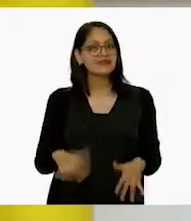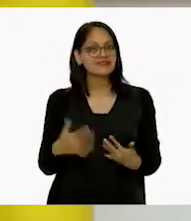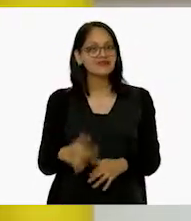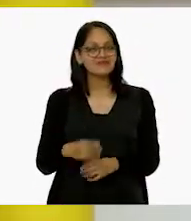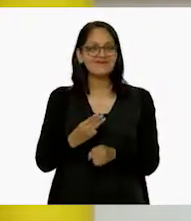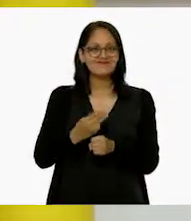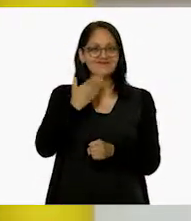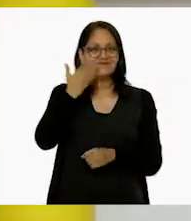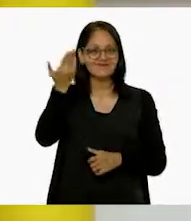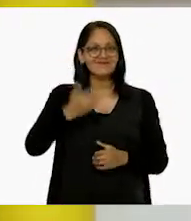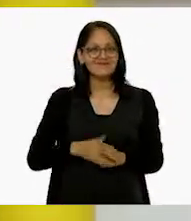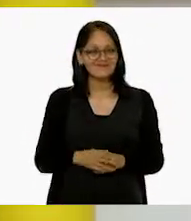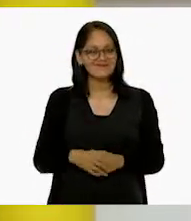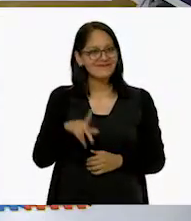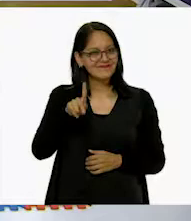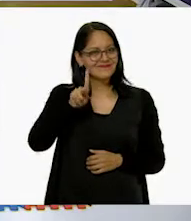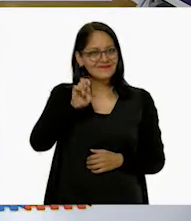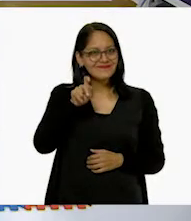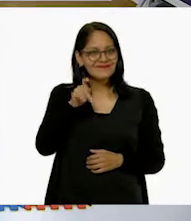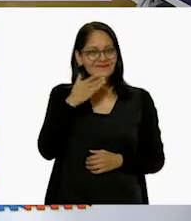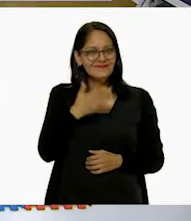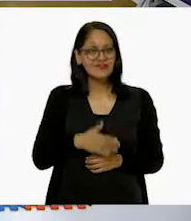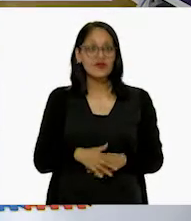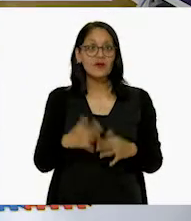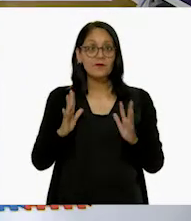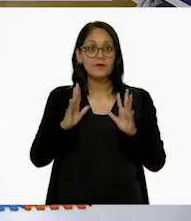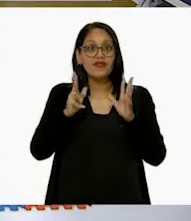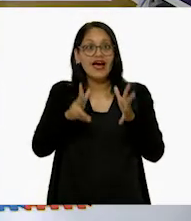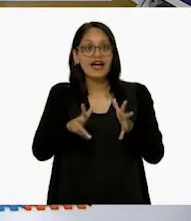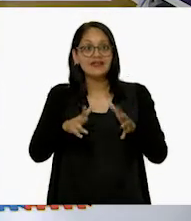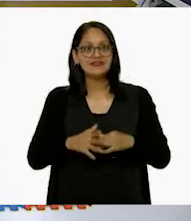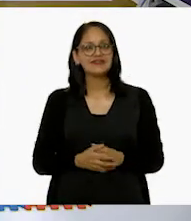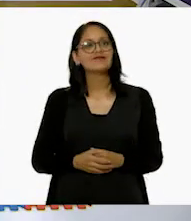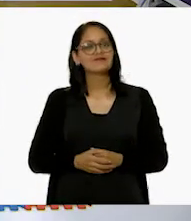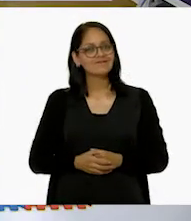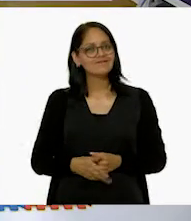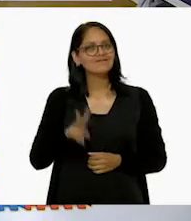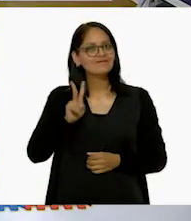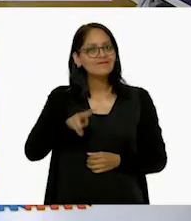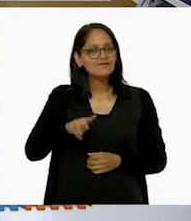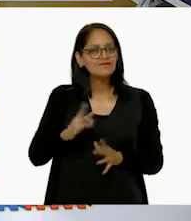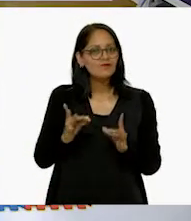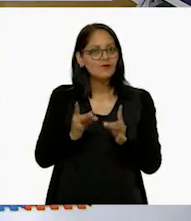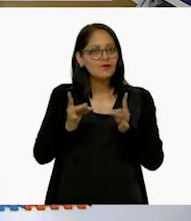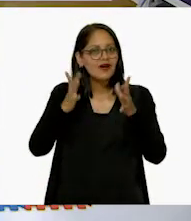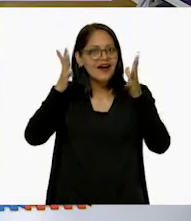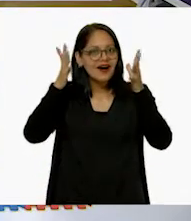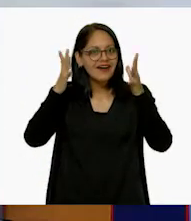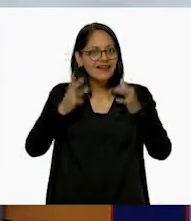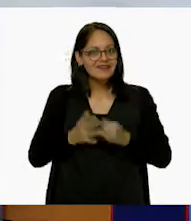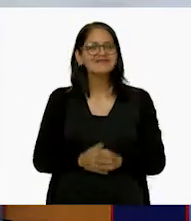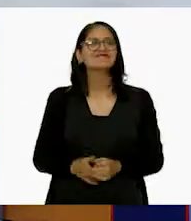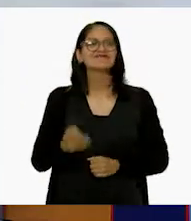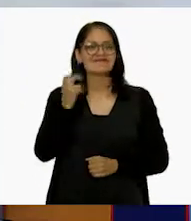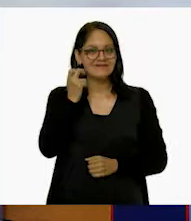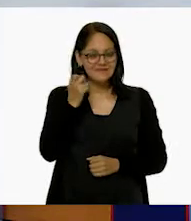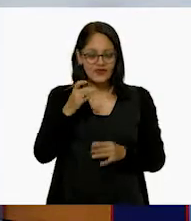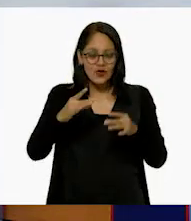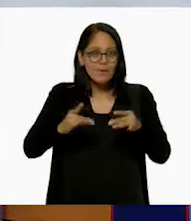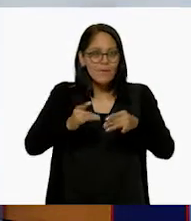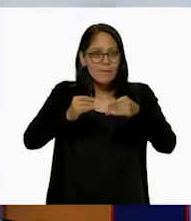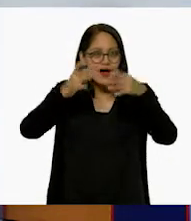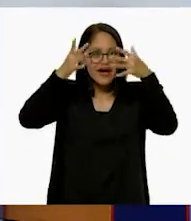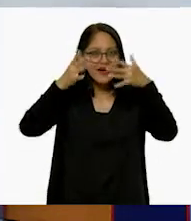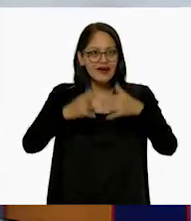Muy bien. tal? ¡Sí quedó! ¡Sí es magia! ¡Claro! Esto es magia.